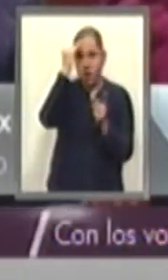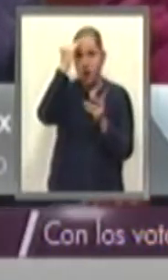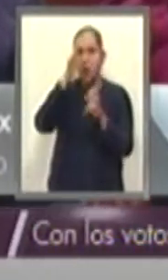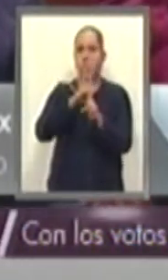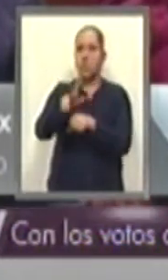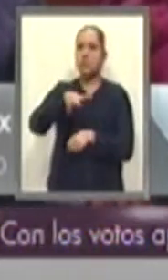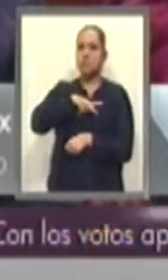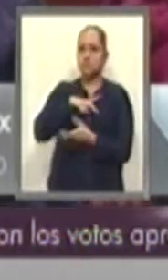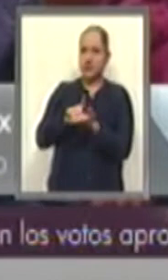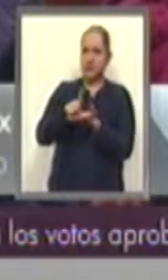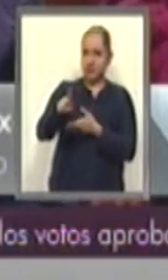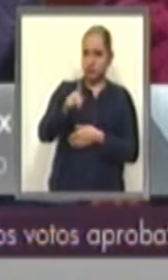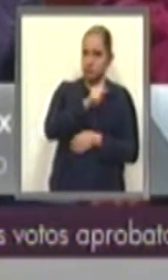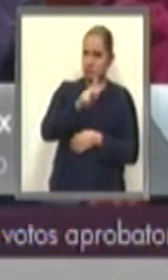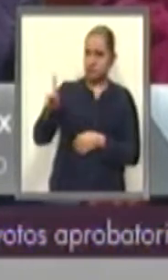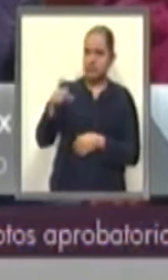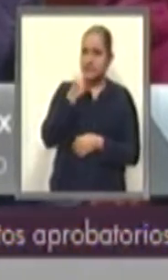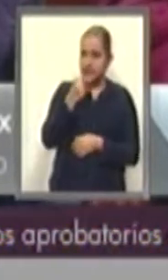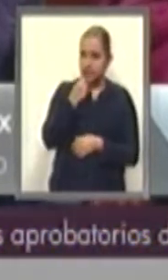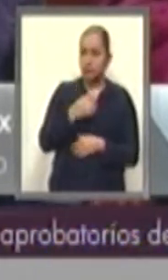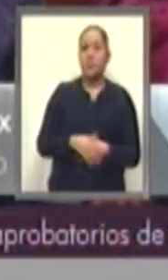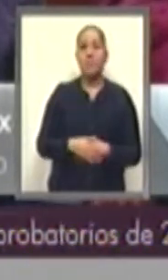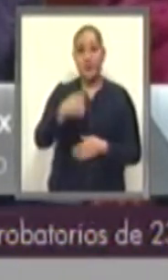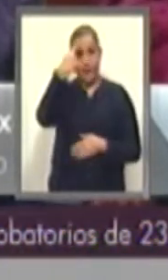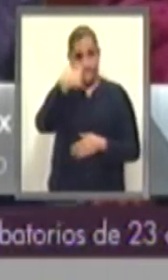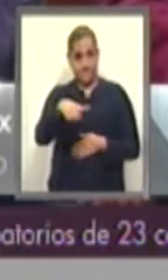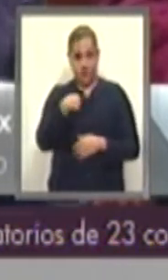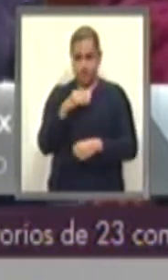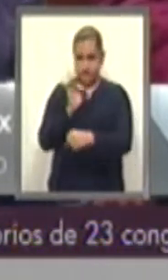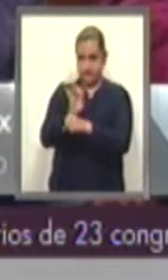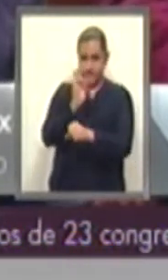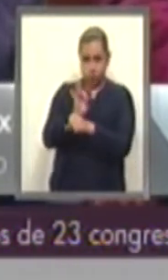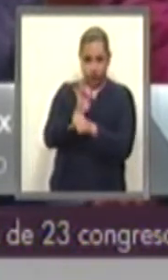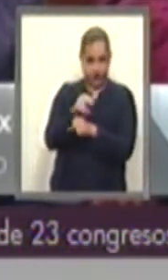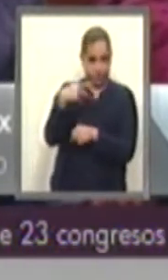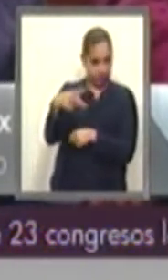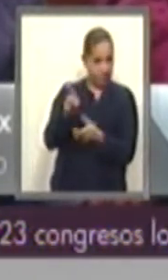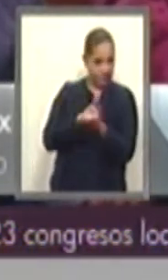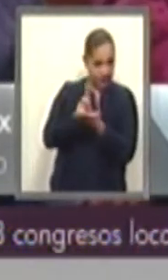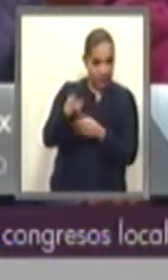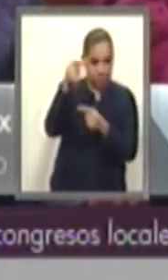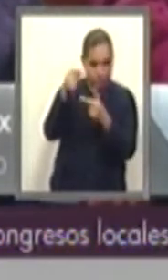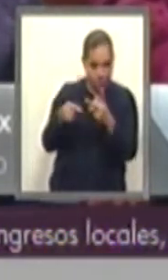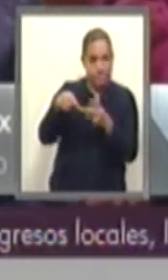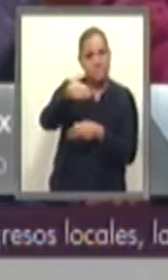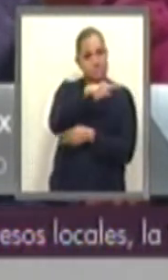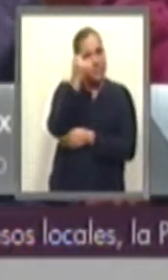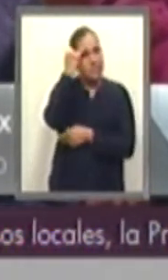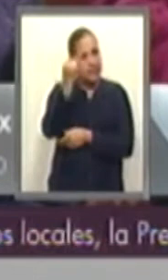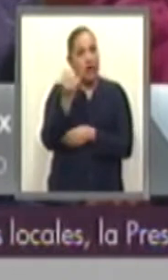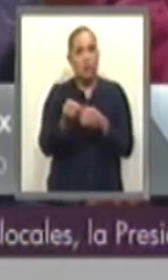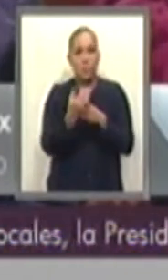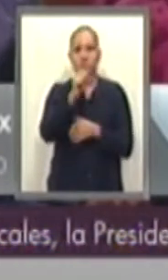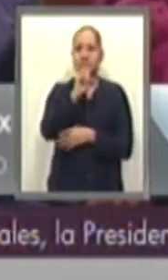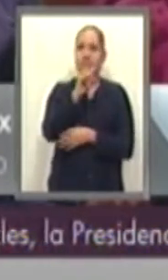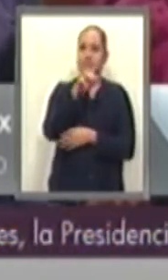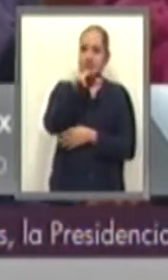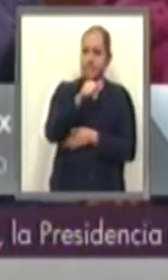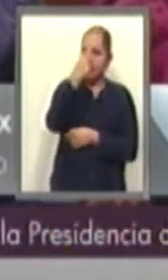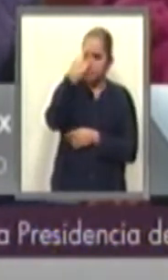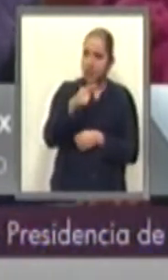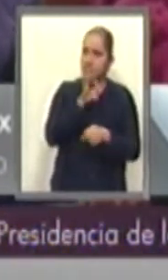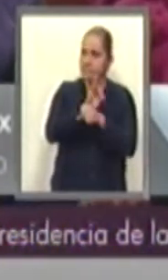Entre los mecanismos de protección, la ley estableció la conformación de un Sistema Nacional de Protección Integral,